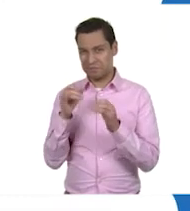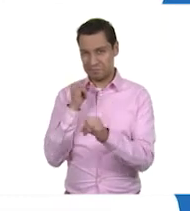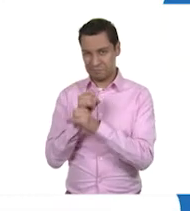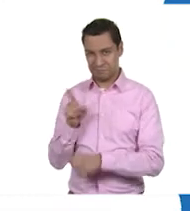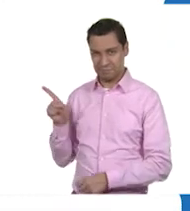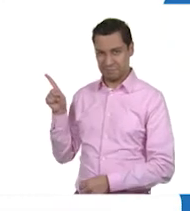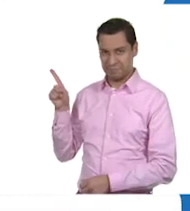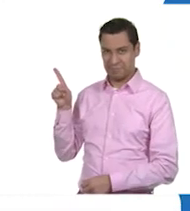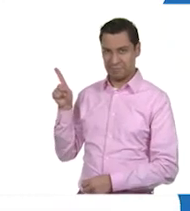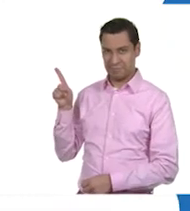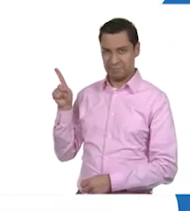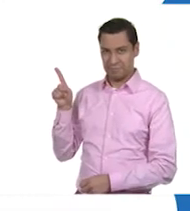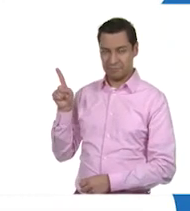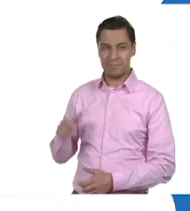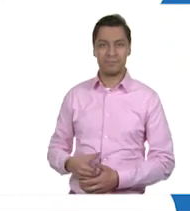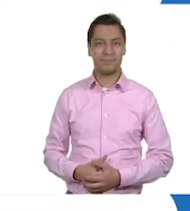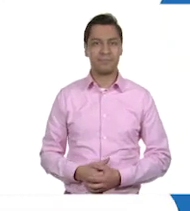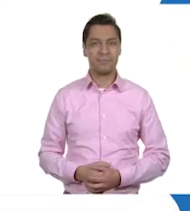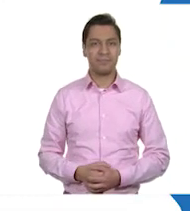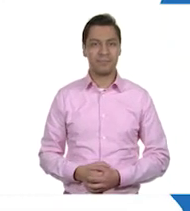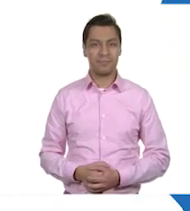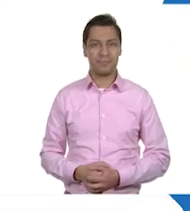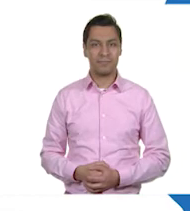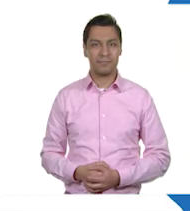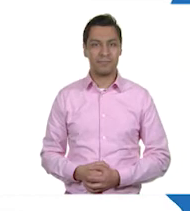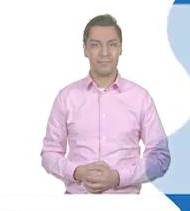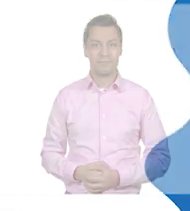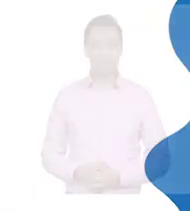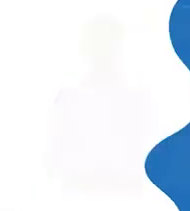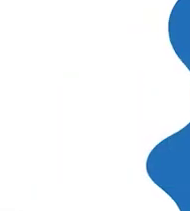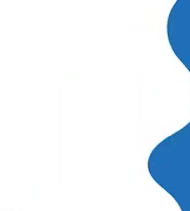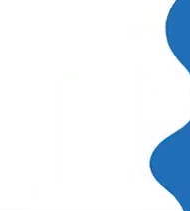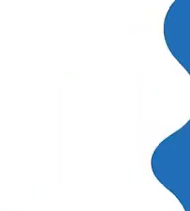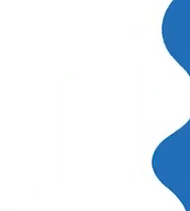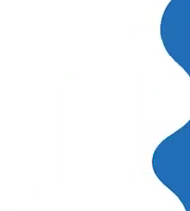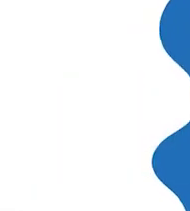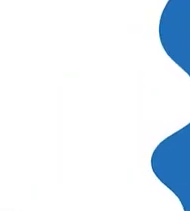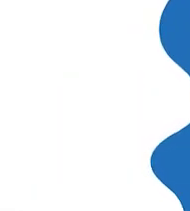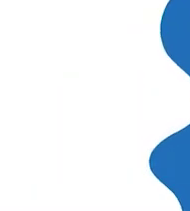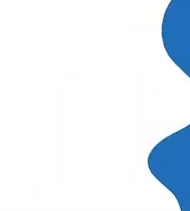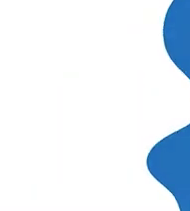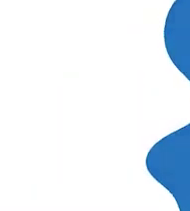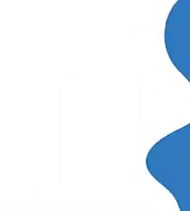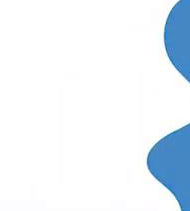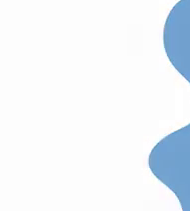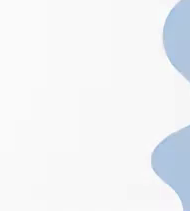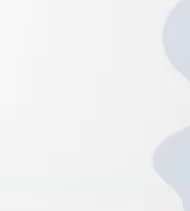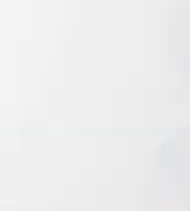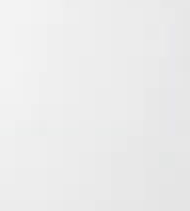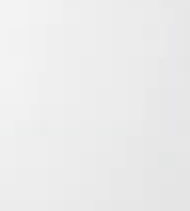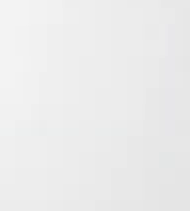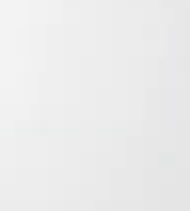Aprendeencasa.cep.gov.mx.